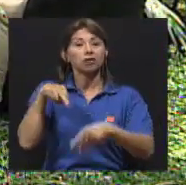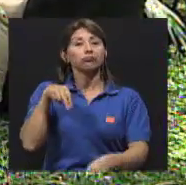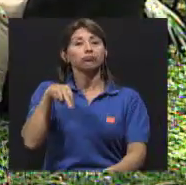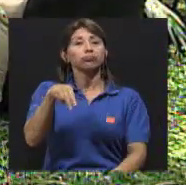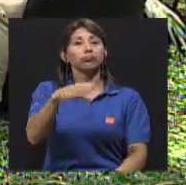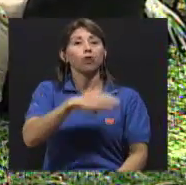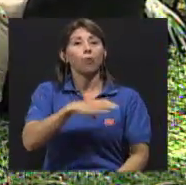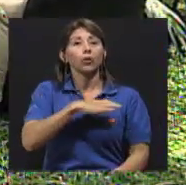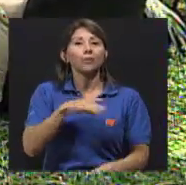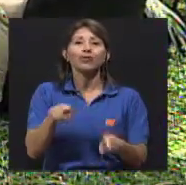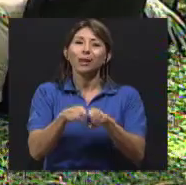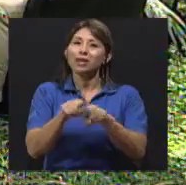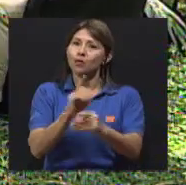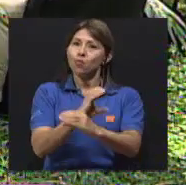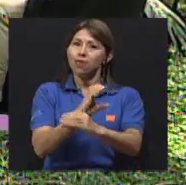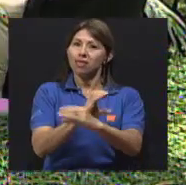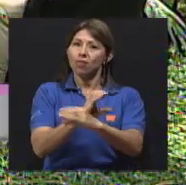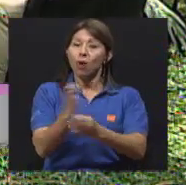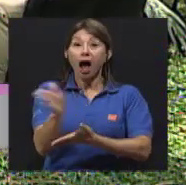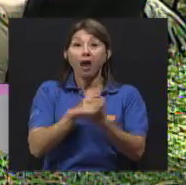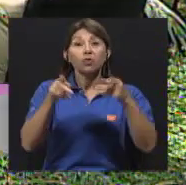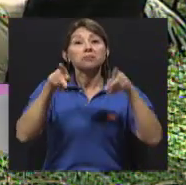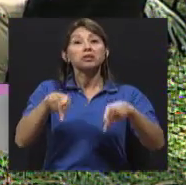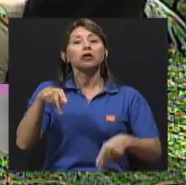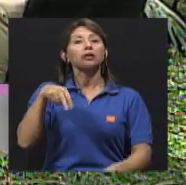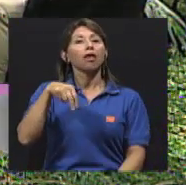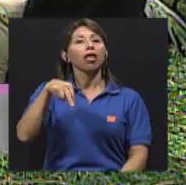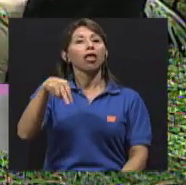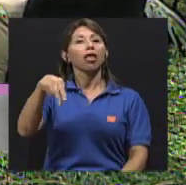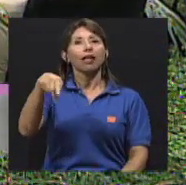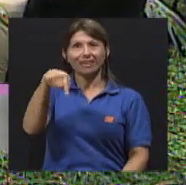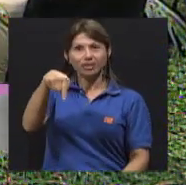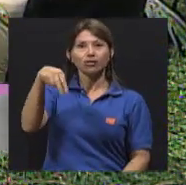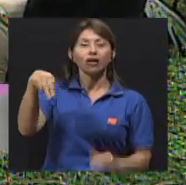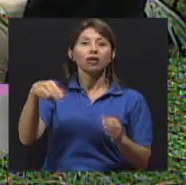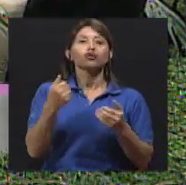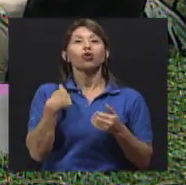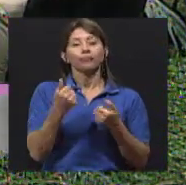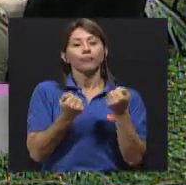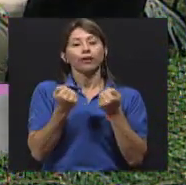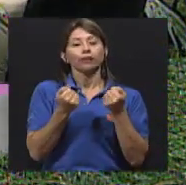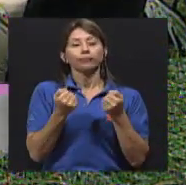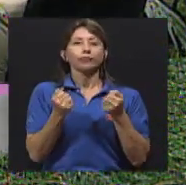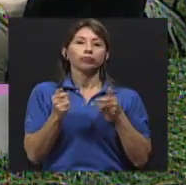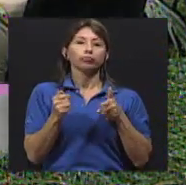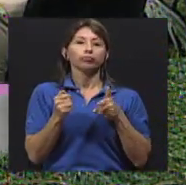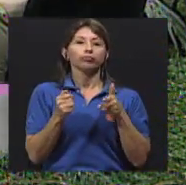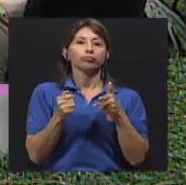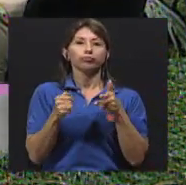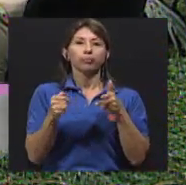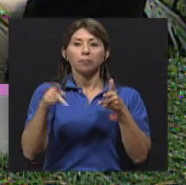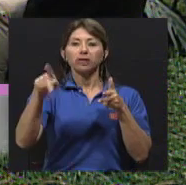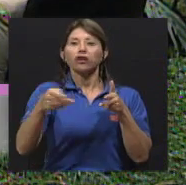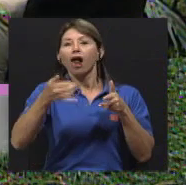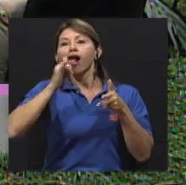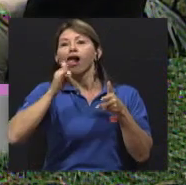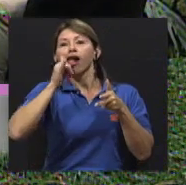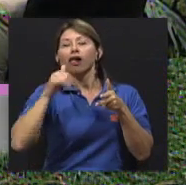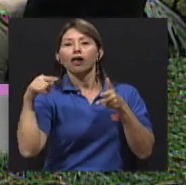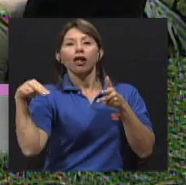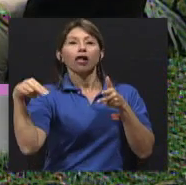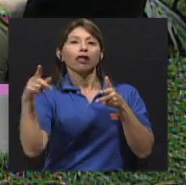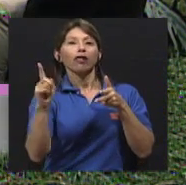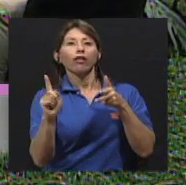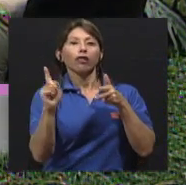Porque muchos caminan en estado de habilidad. Yo me he topado peatones borrachos en frente de mi vehículo. Después dice, caminan